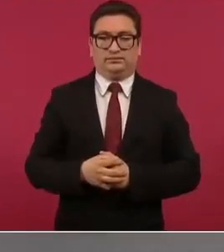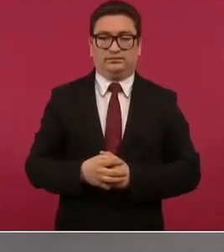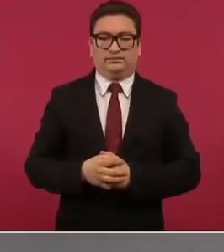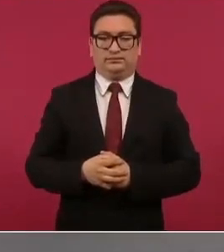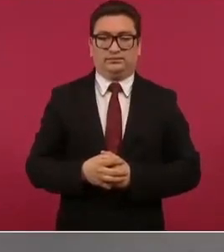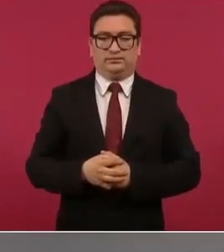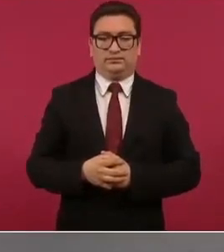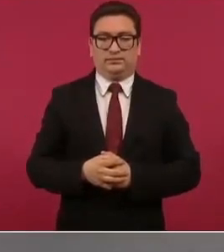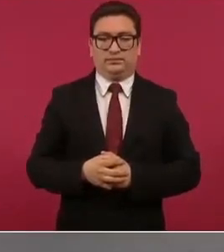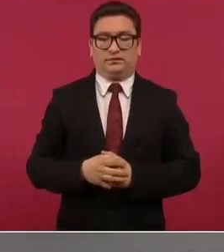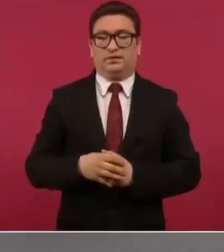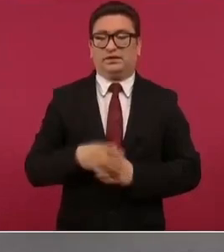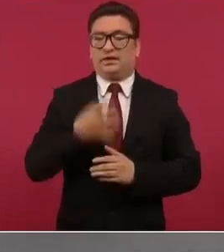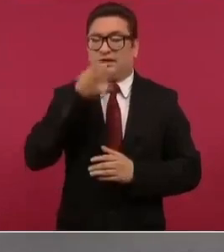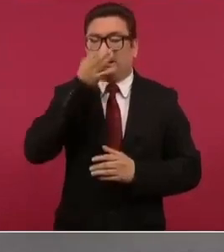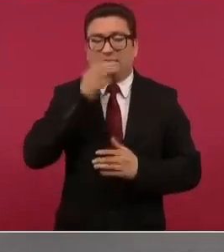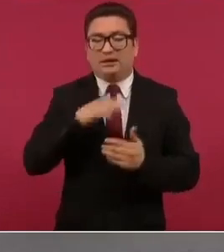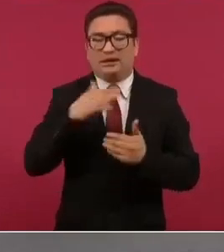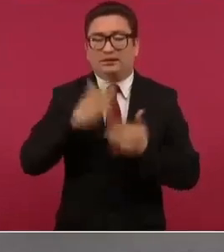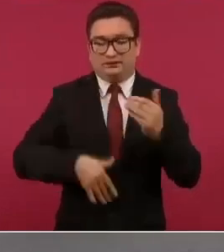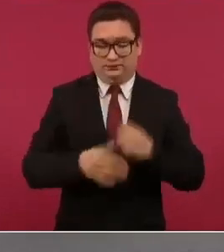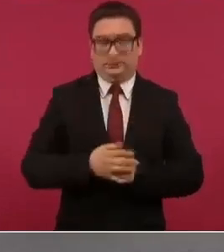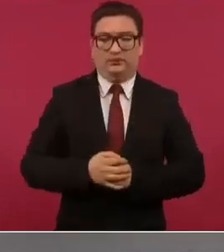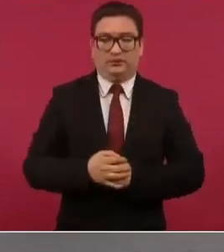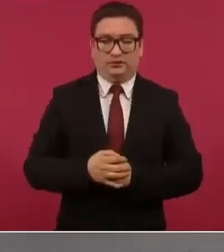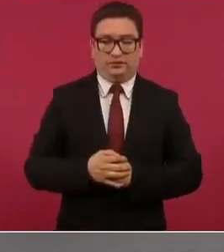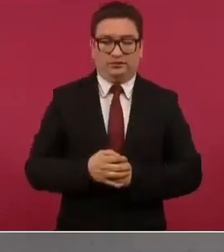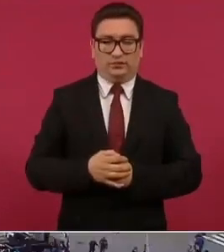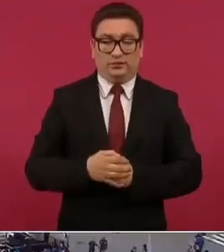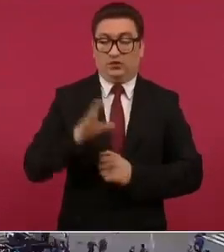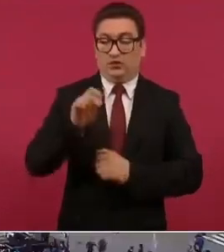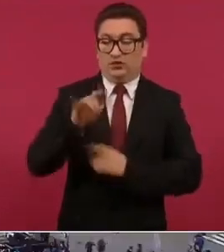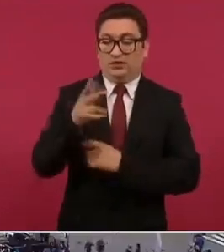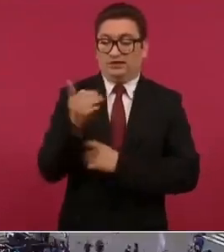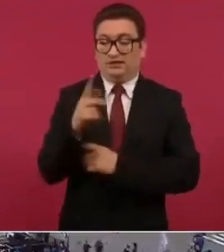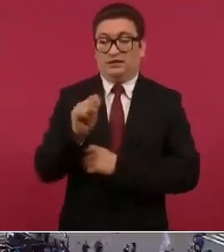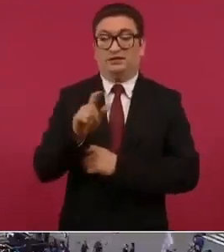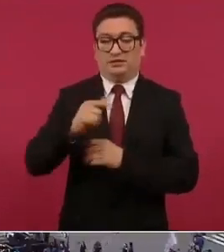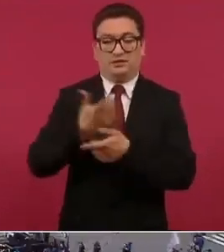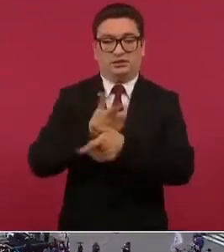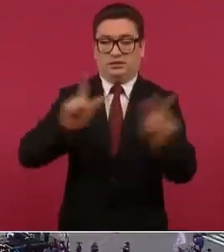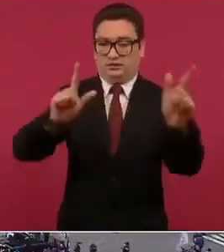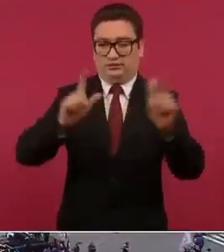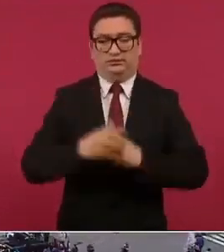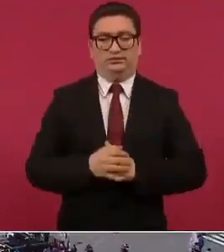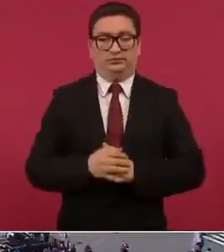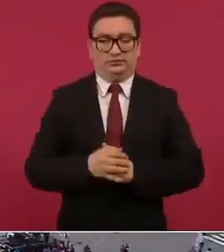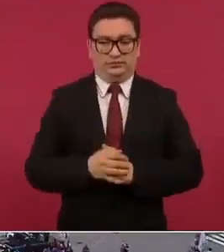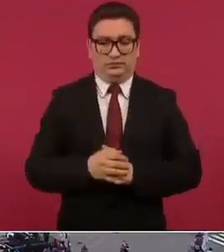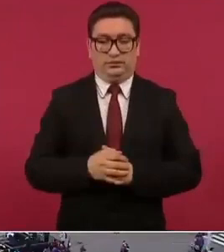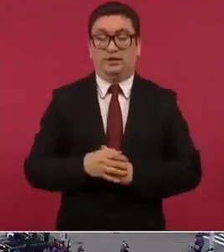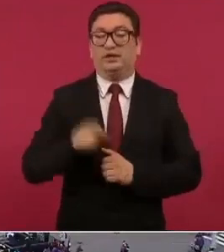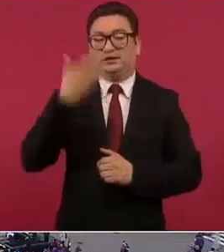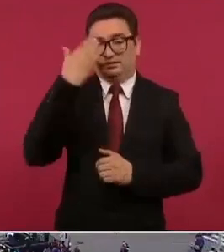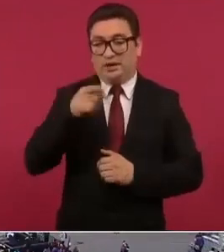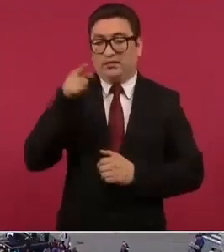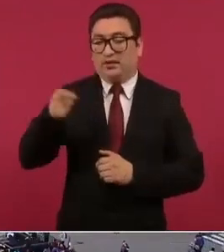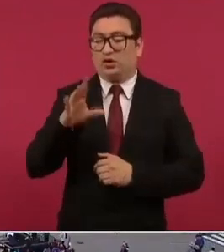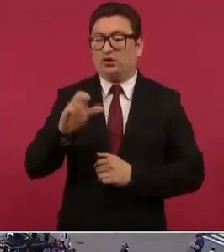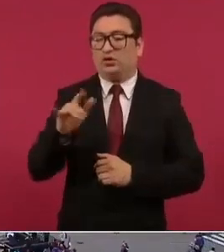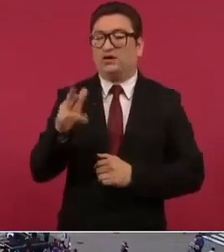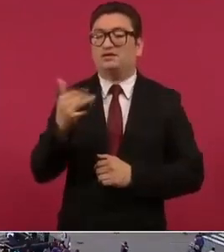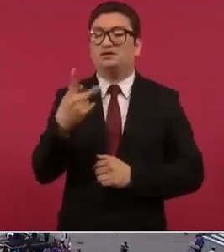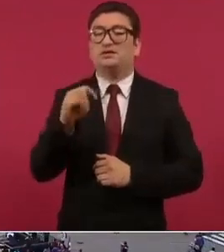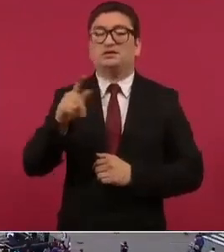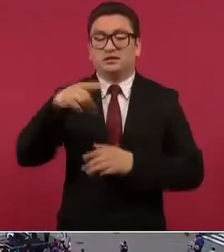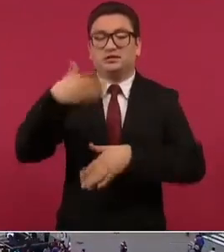ya termino se liberó al CONACYT al CONACYT que estaba al servicio de las